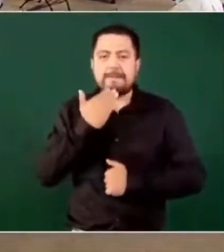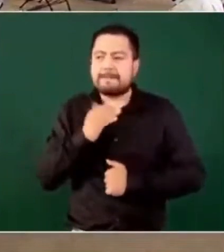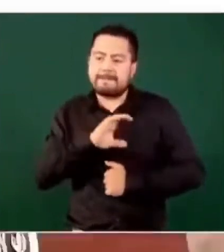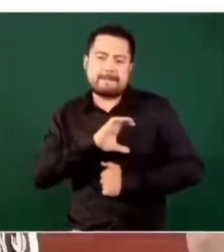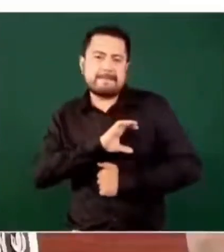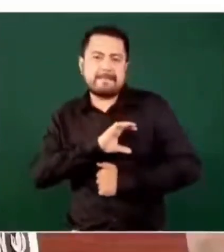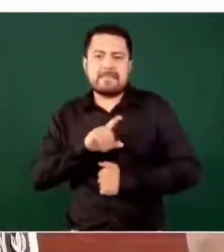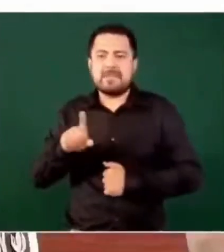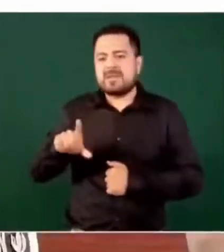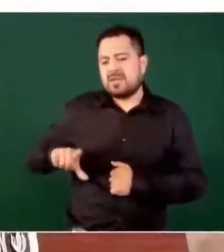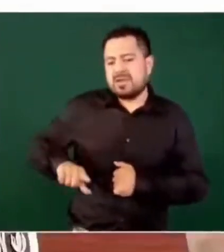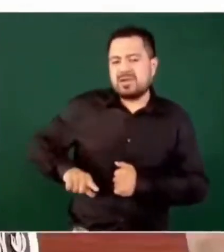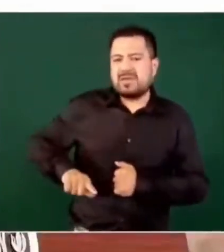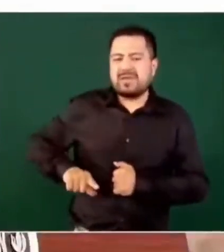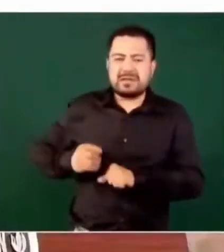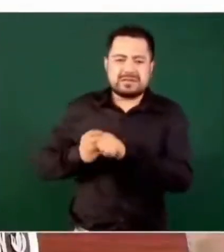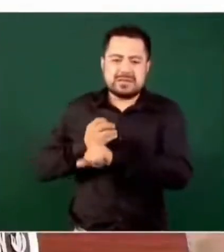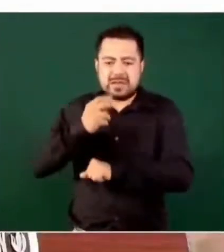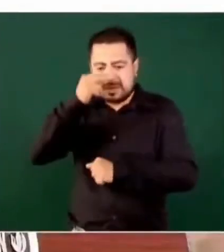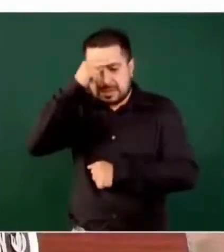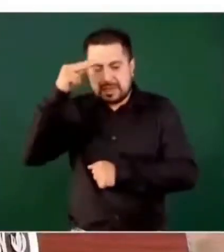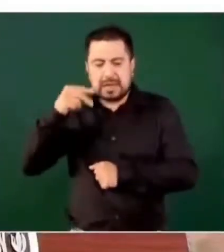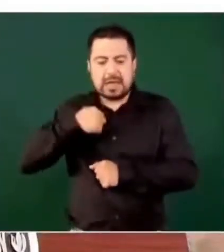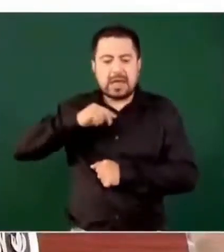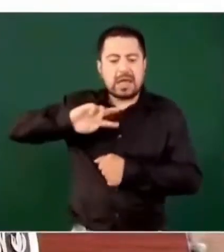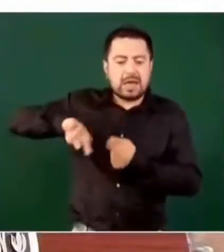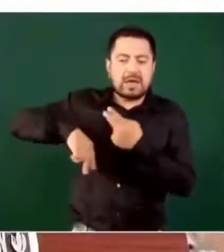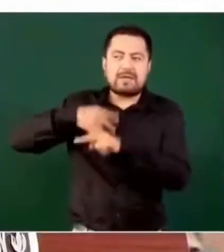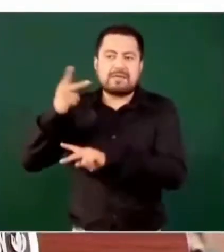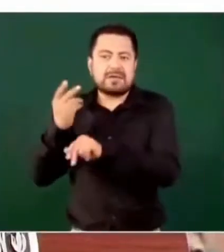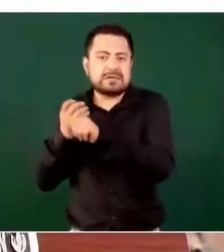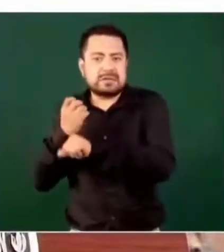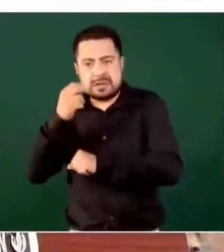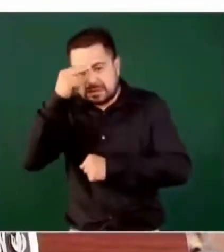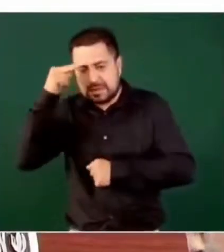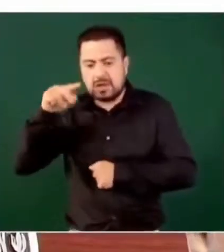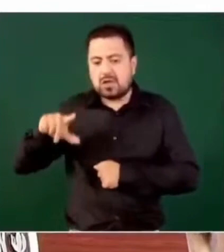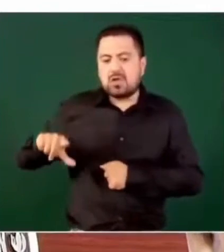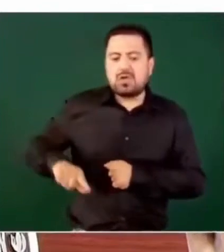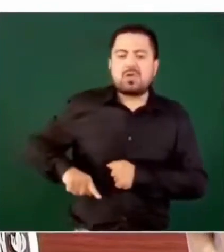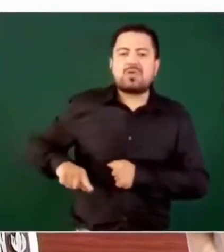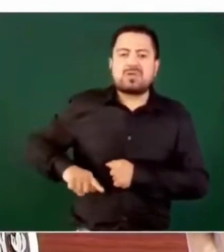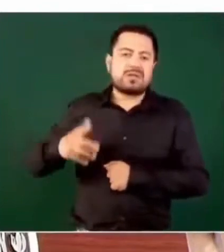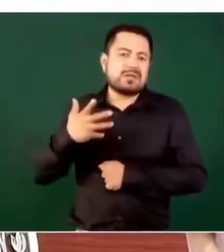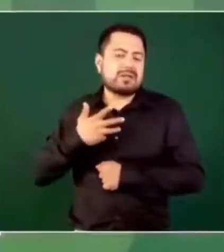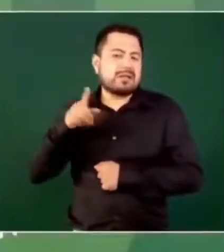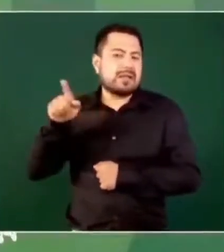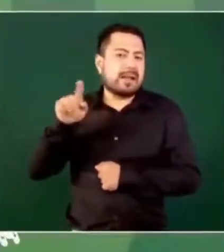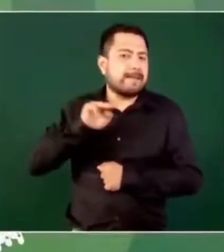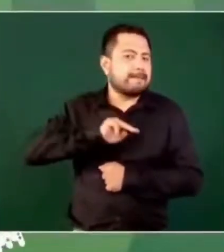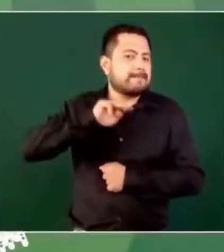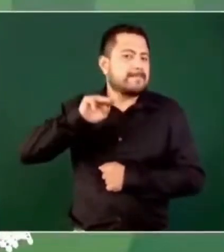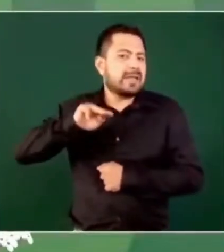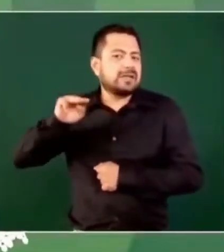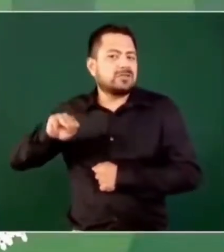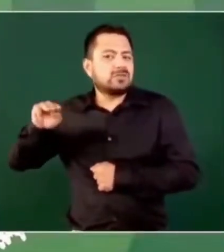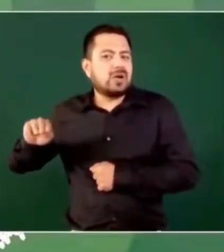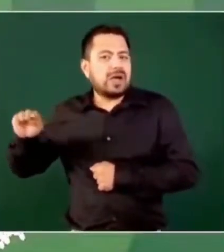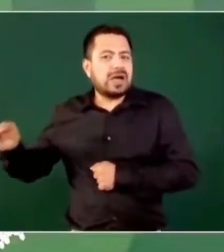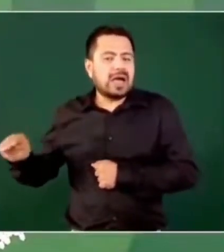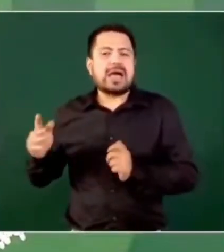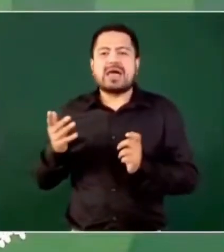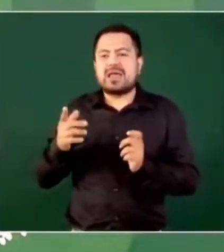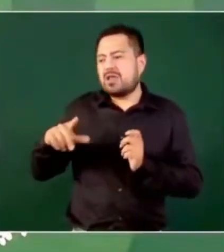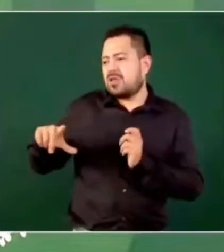gobernadora Delfina. Estuvimos ahí en el Estado de México, estuvieron los gobernadores de Michoacán, estuvo el